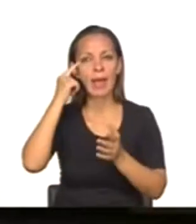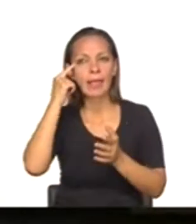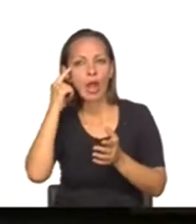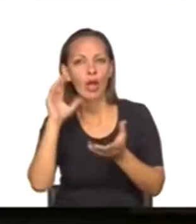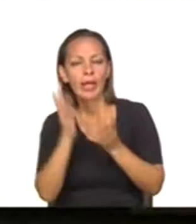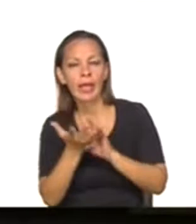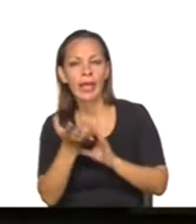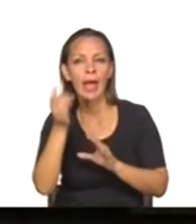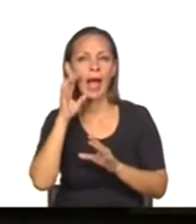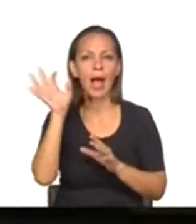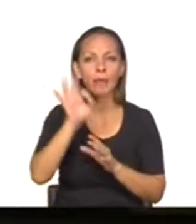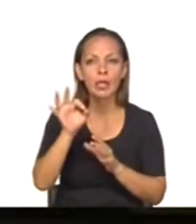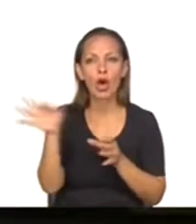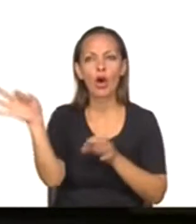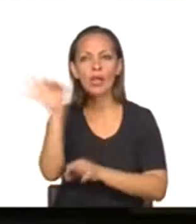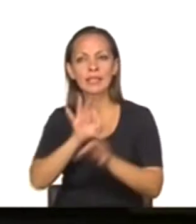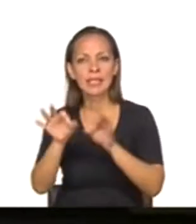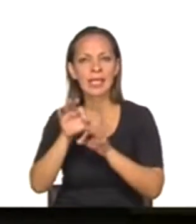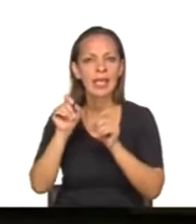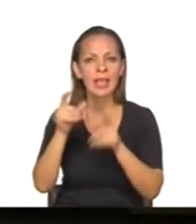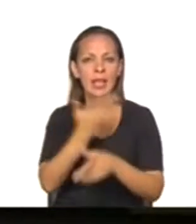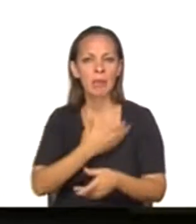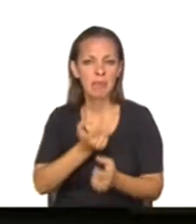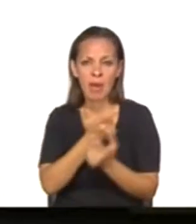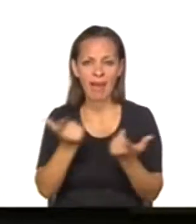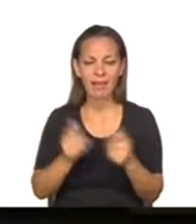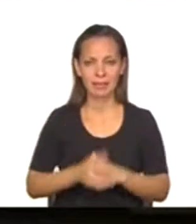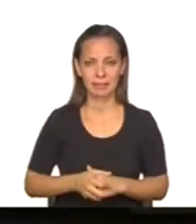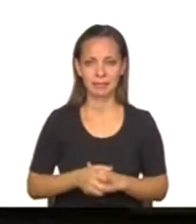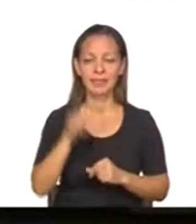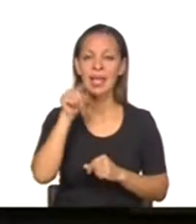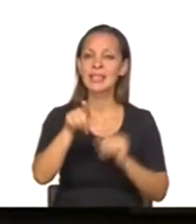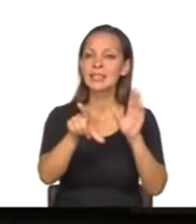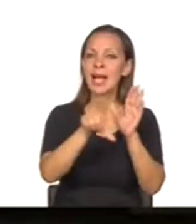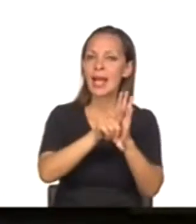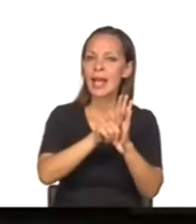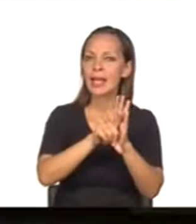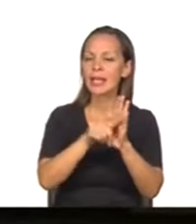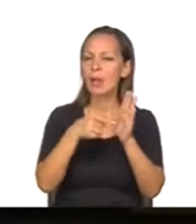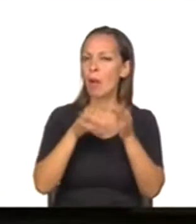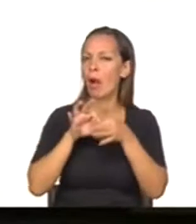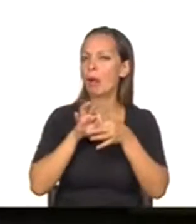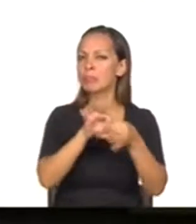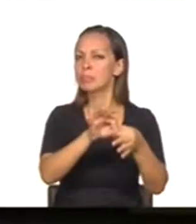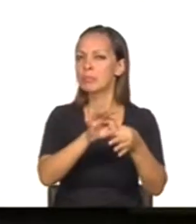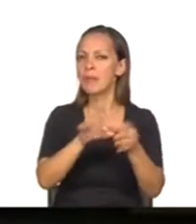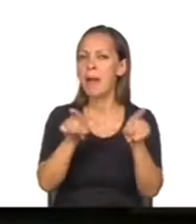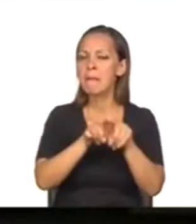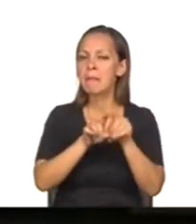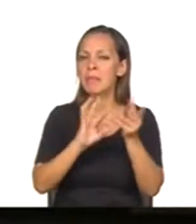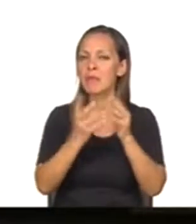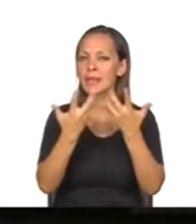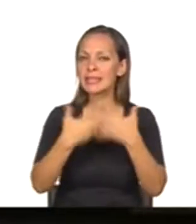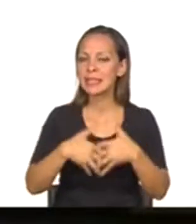ni de estrategia de gobierno responde a un modelo de acumulación que se implementó en nuestro país